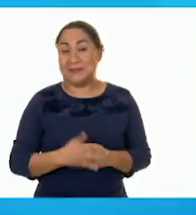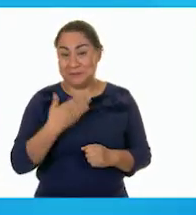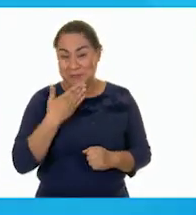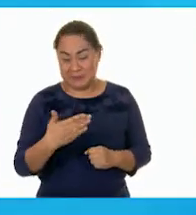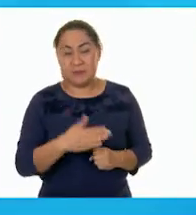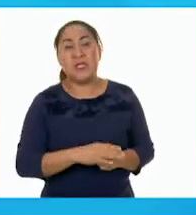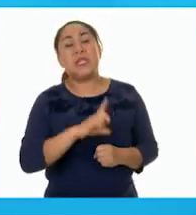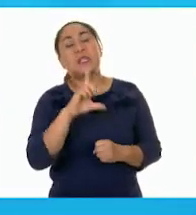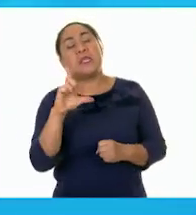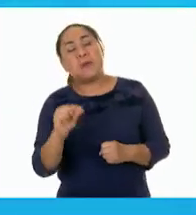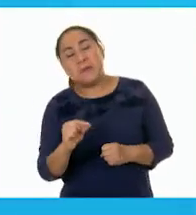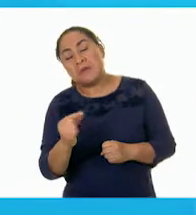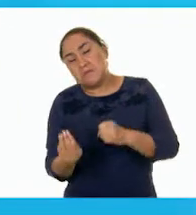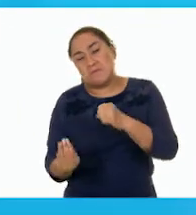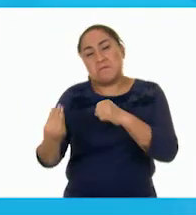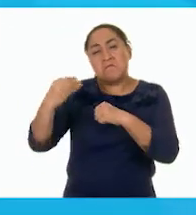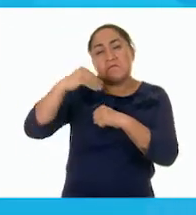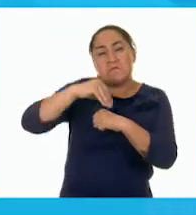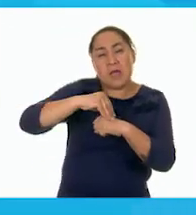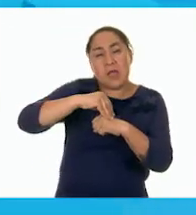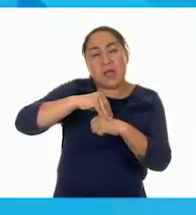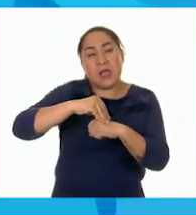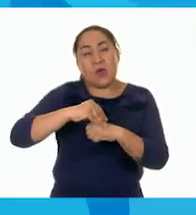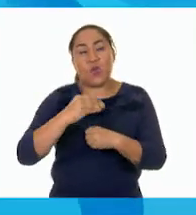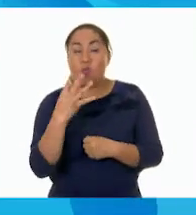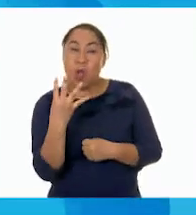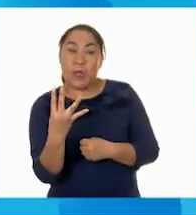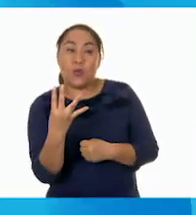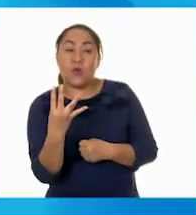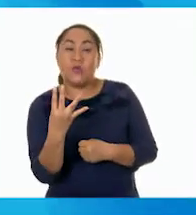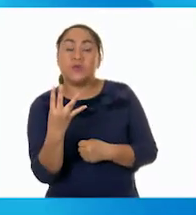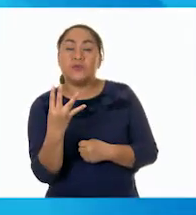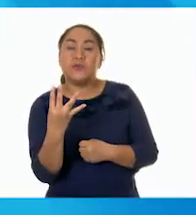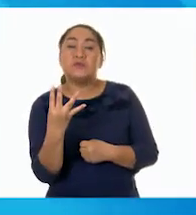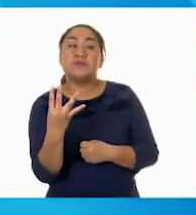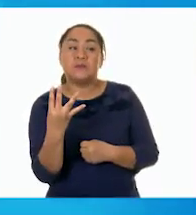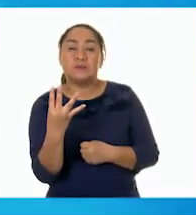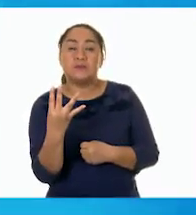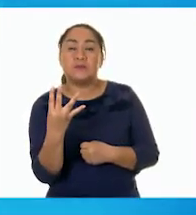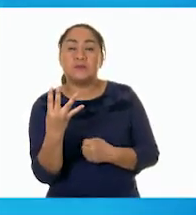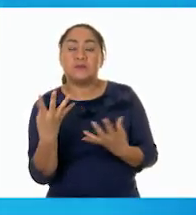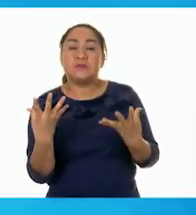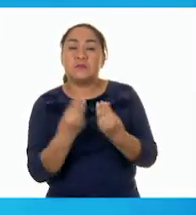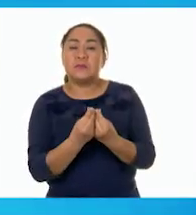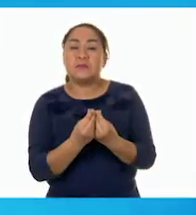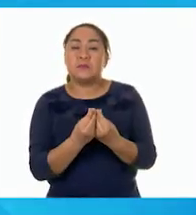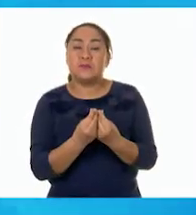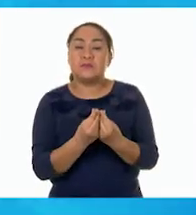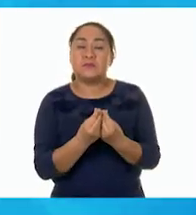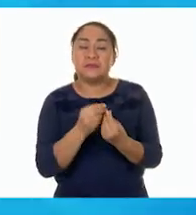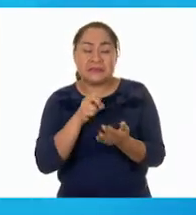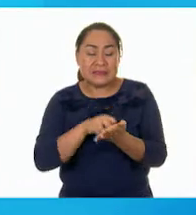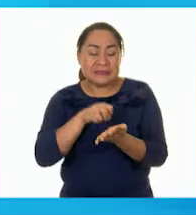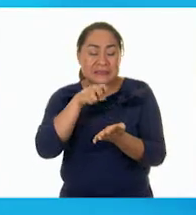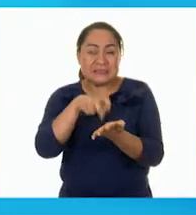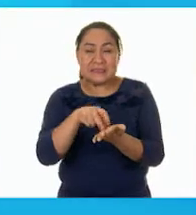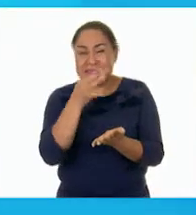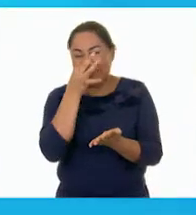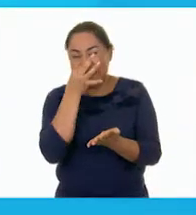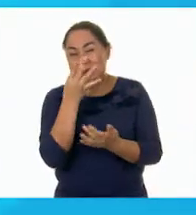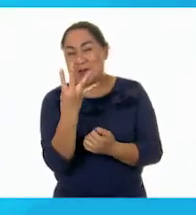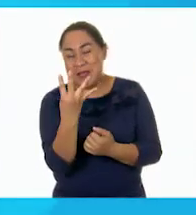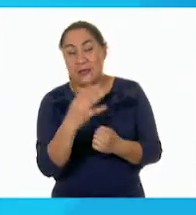Y después, otros cuatro. Ya lo tenemos marcado. Este es un salto pequeño. Muy bien. cuatro.